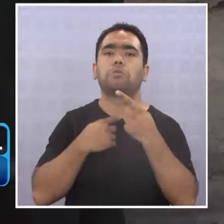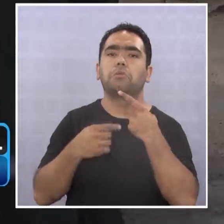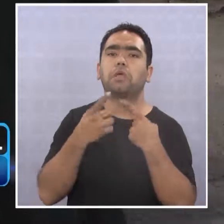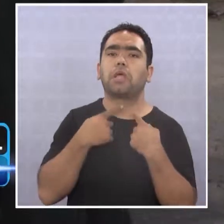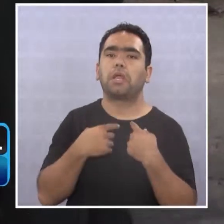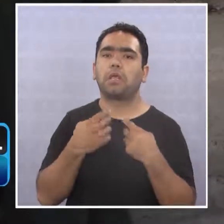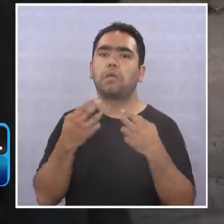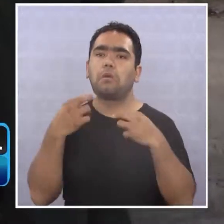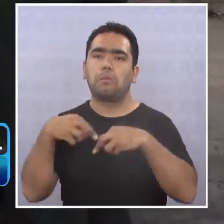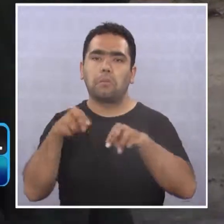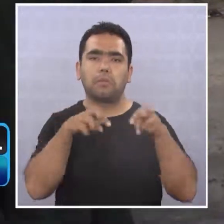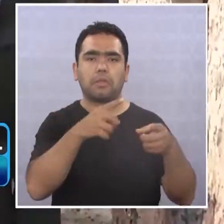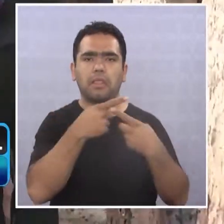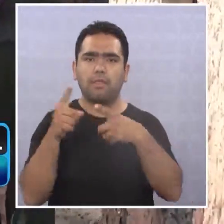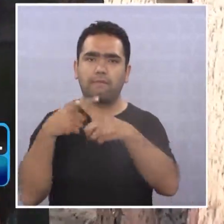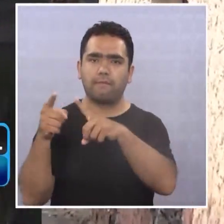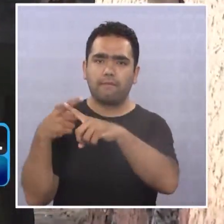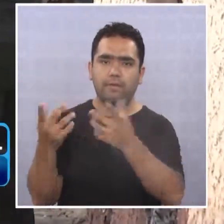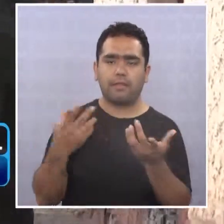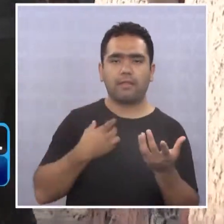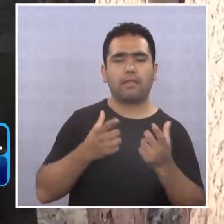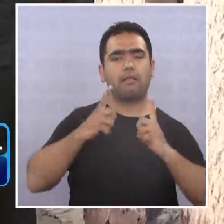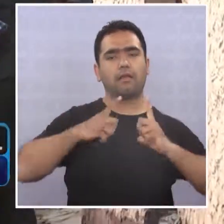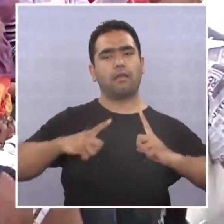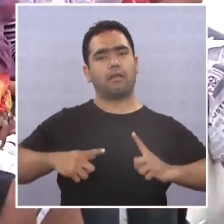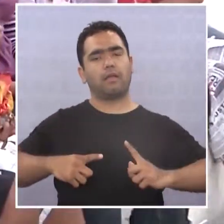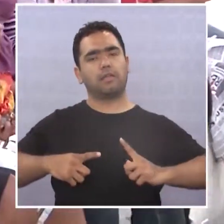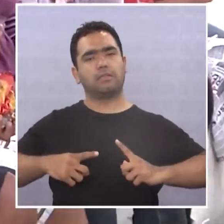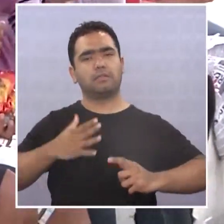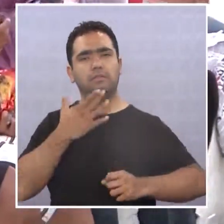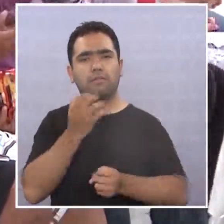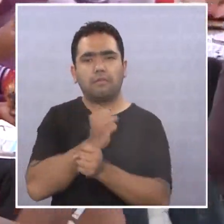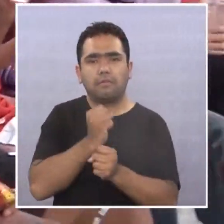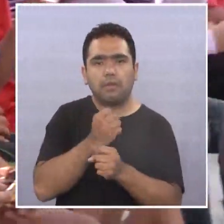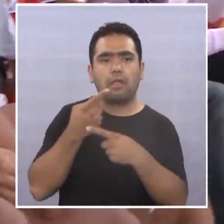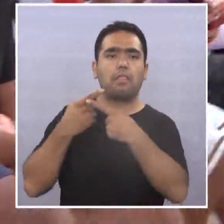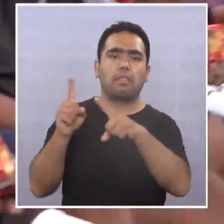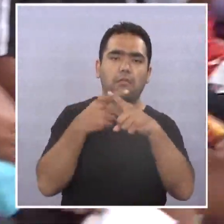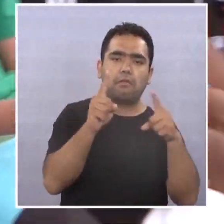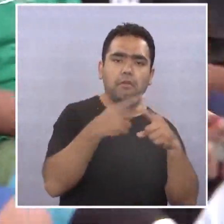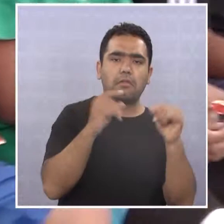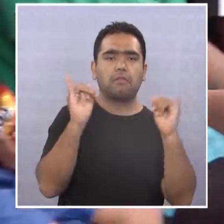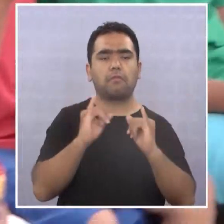interesantes opciones para disfrutar sus vacaciones de invierno de un modo diferente. Gracias.